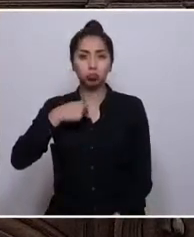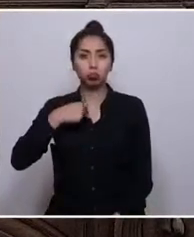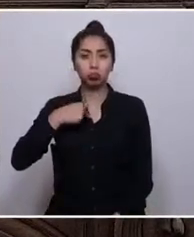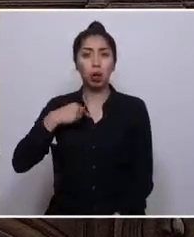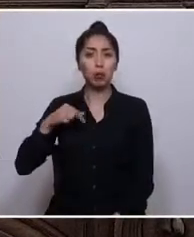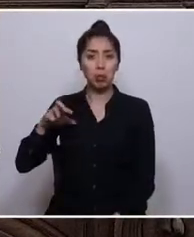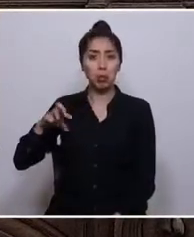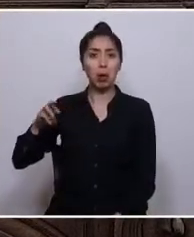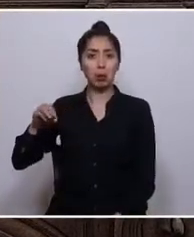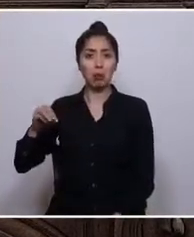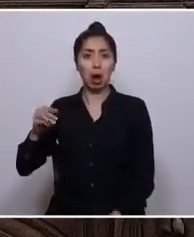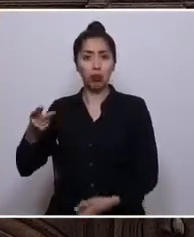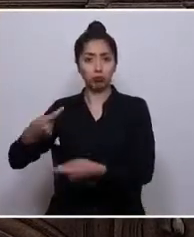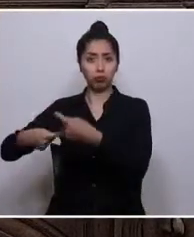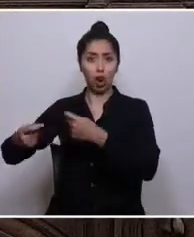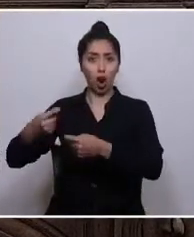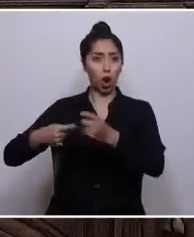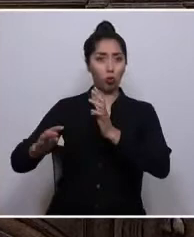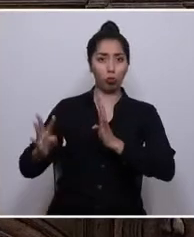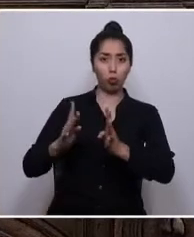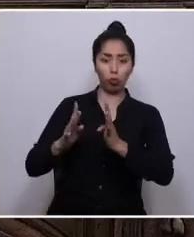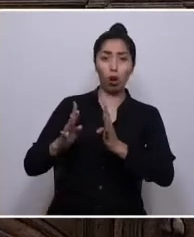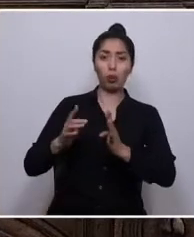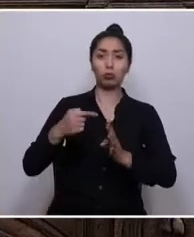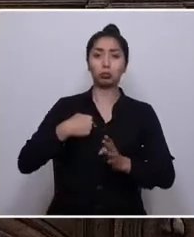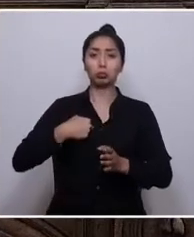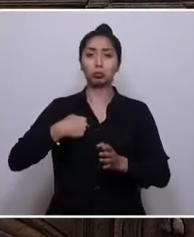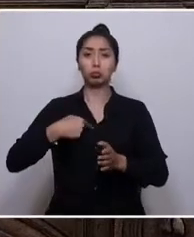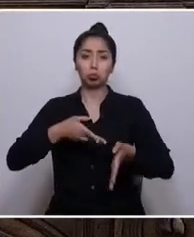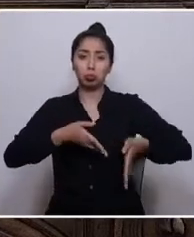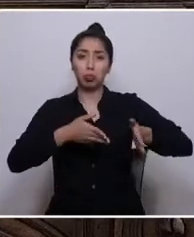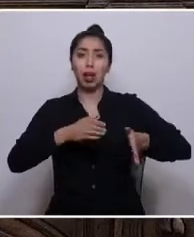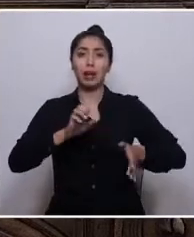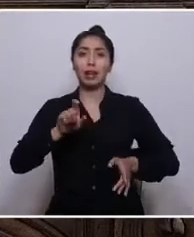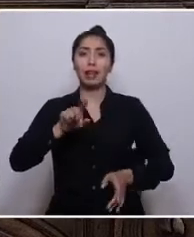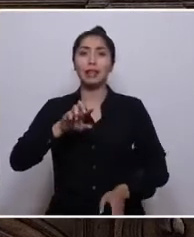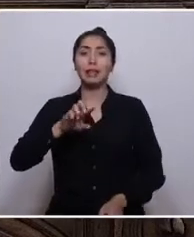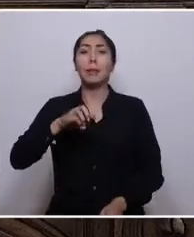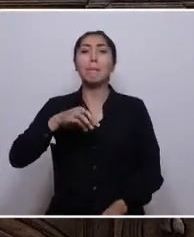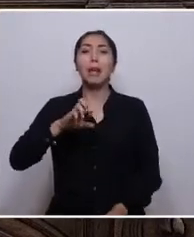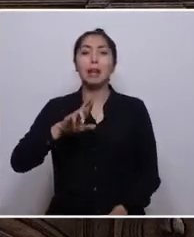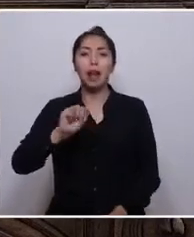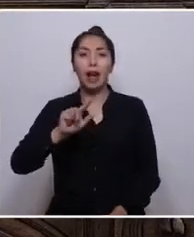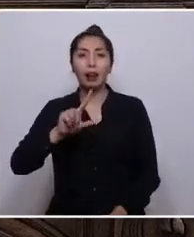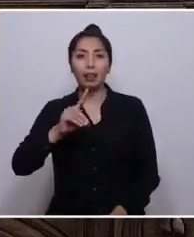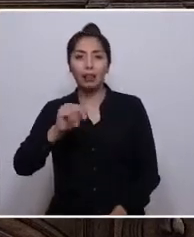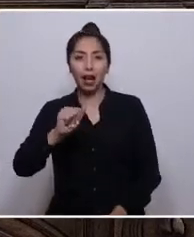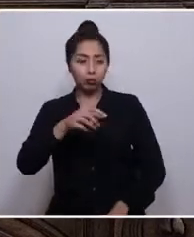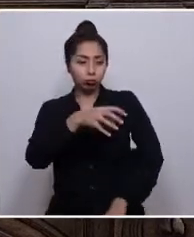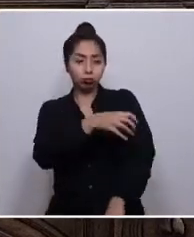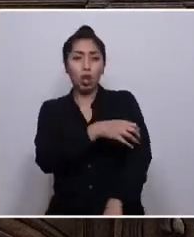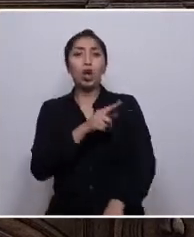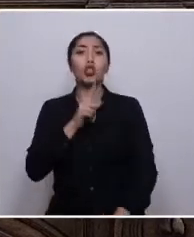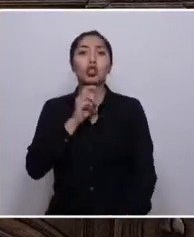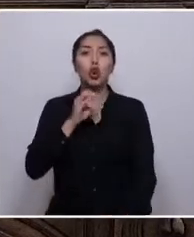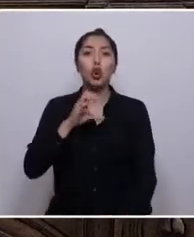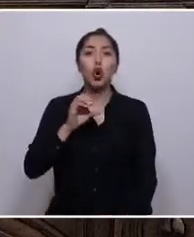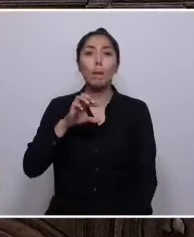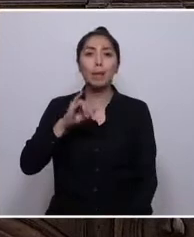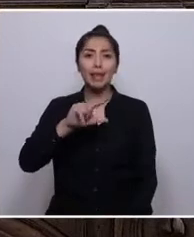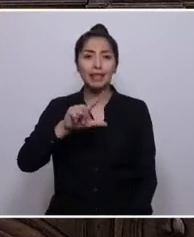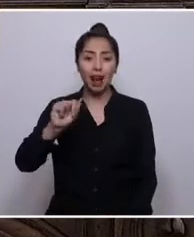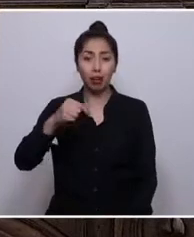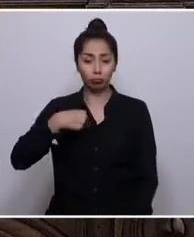ambulantes, pobladora del pasaje Esmeralda, tocopillana, profesora, primera profesional de mi familia,